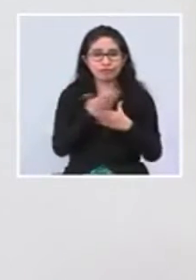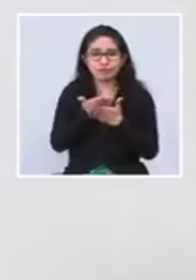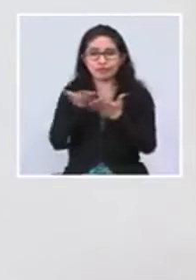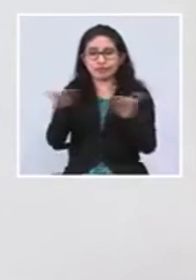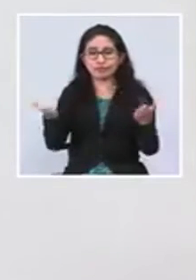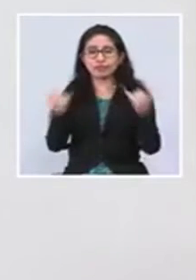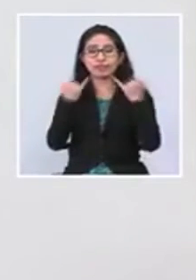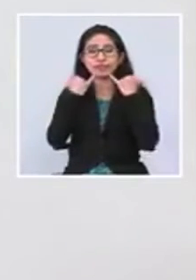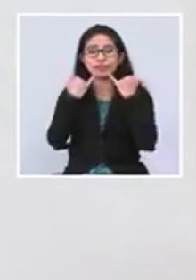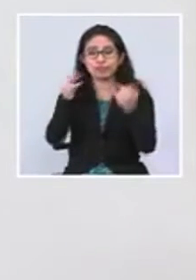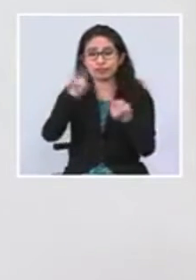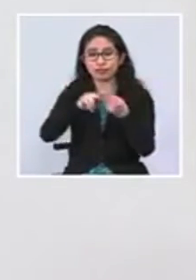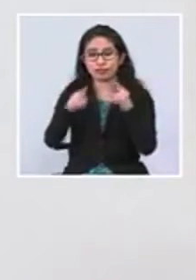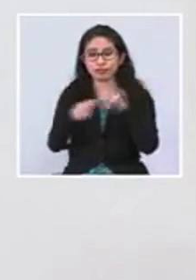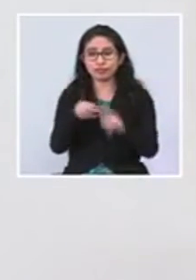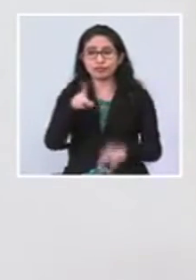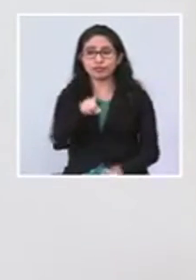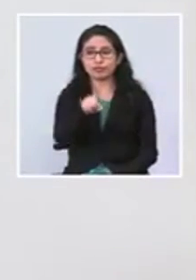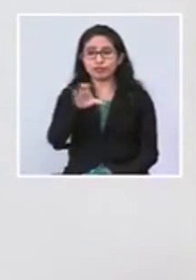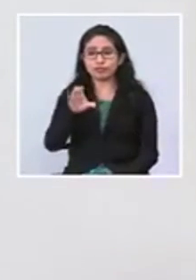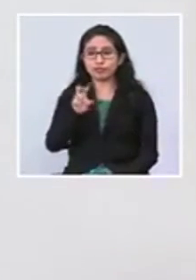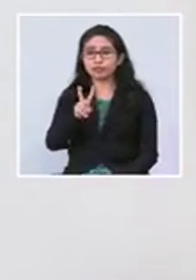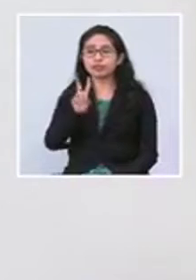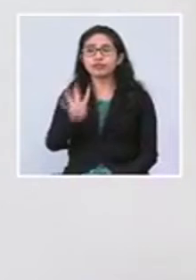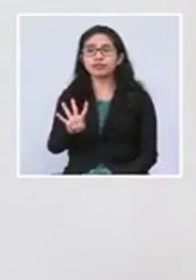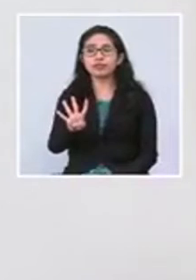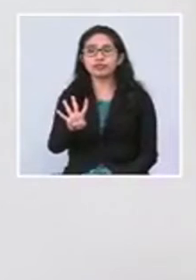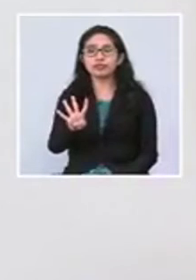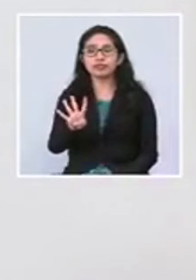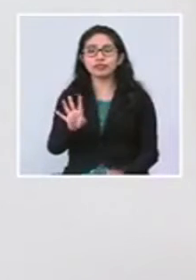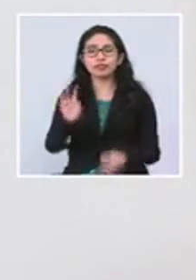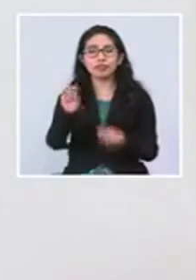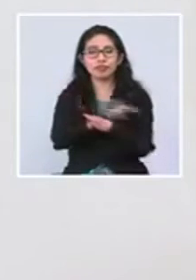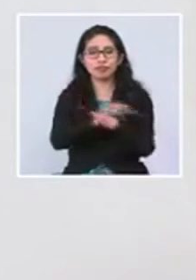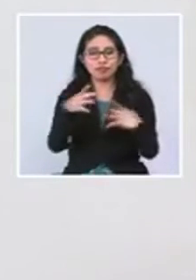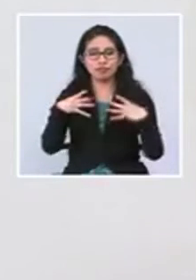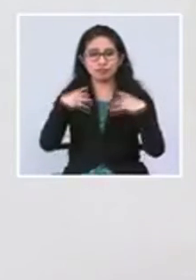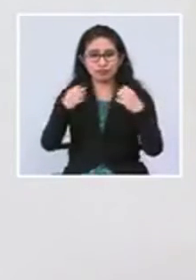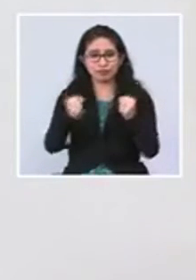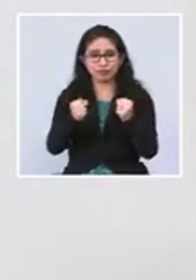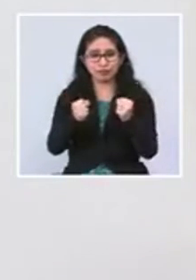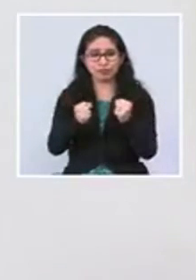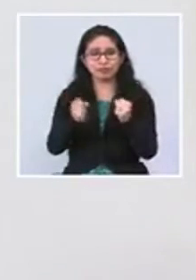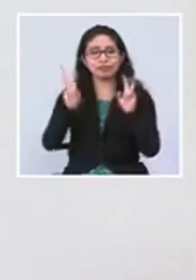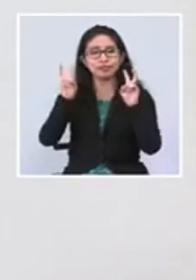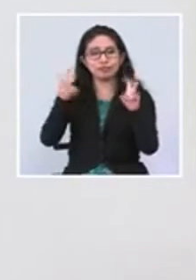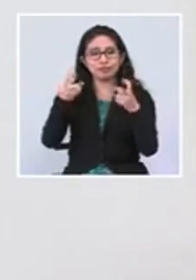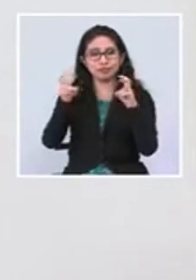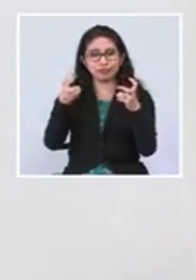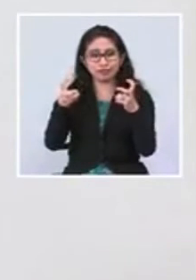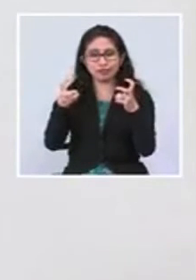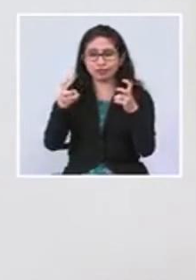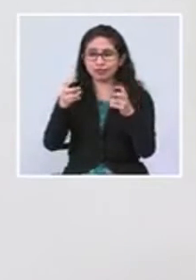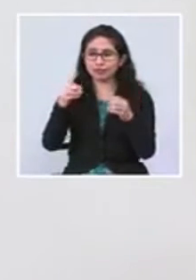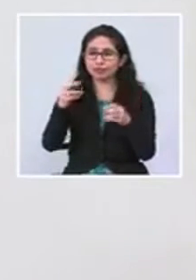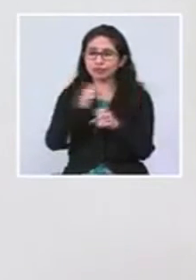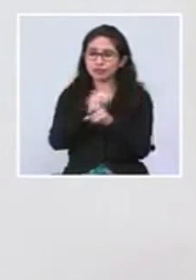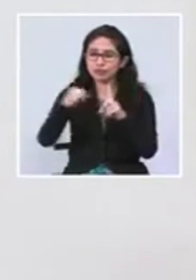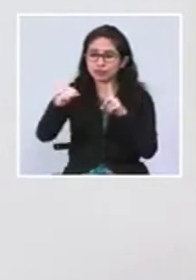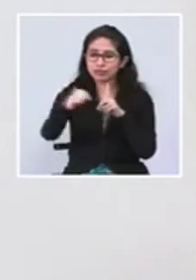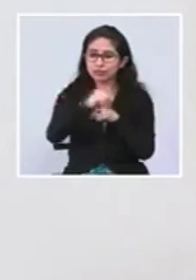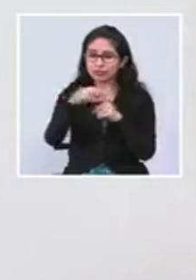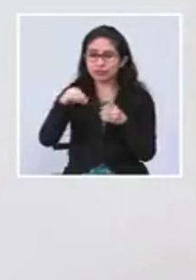el reporte número 124 del Ministerio de Salud con relación a la situación